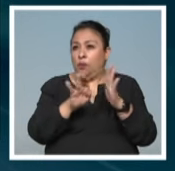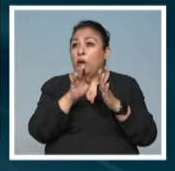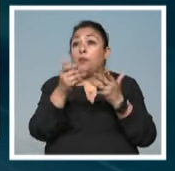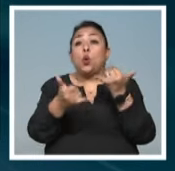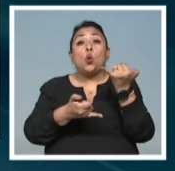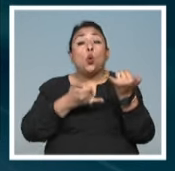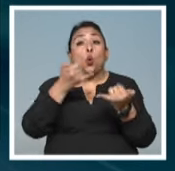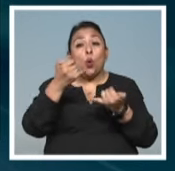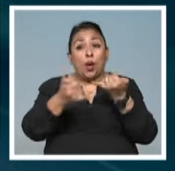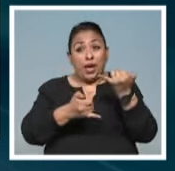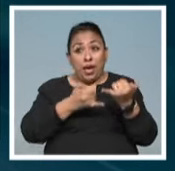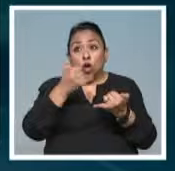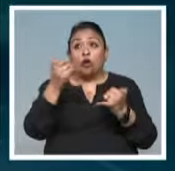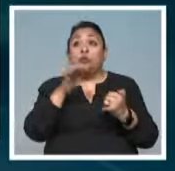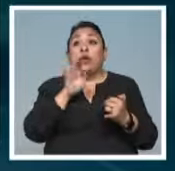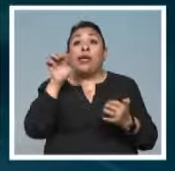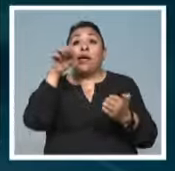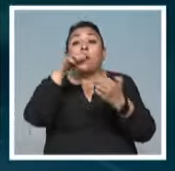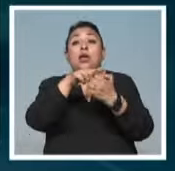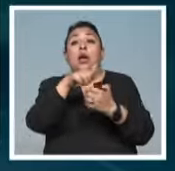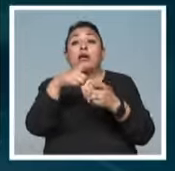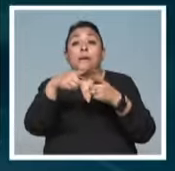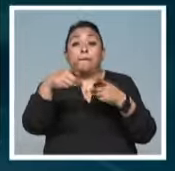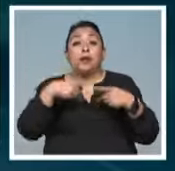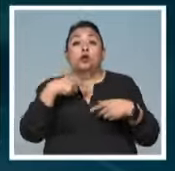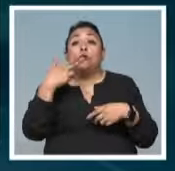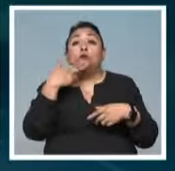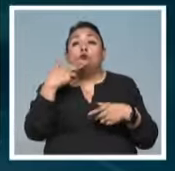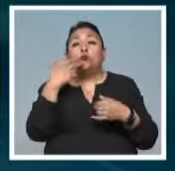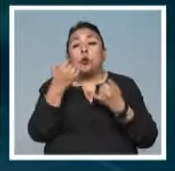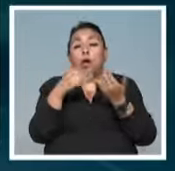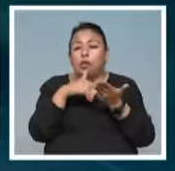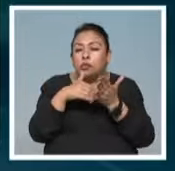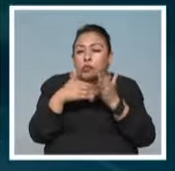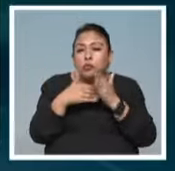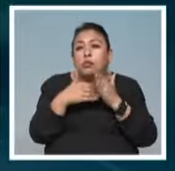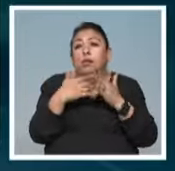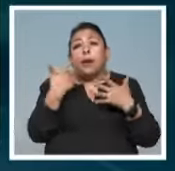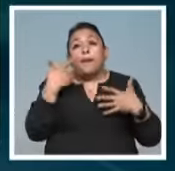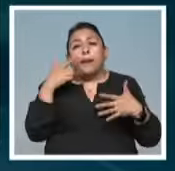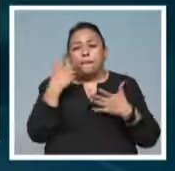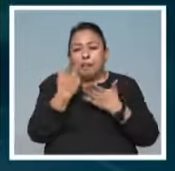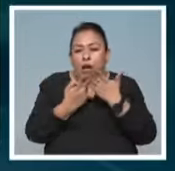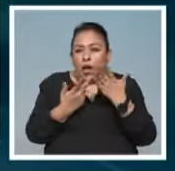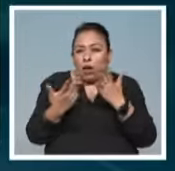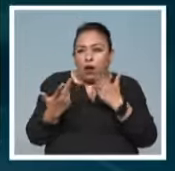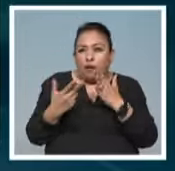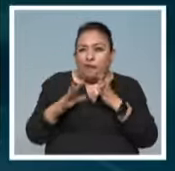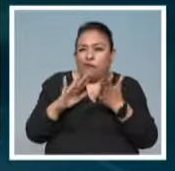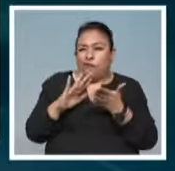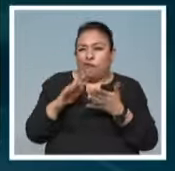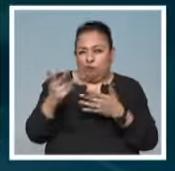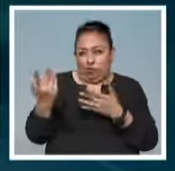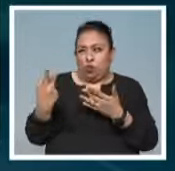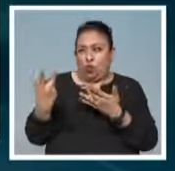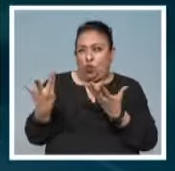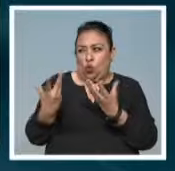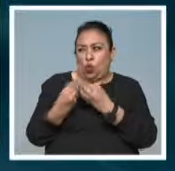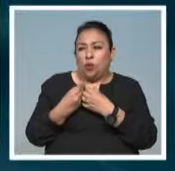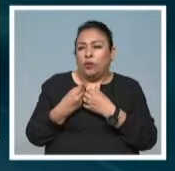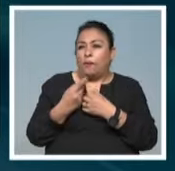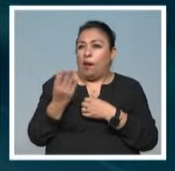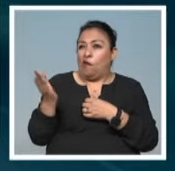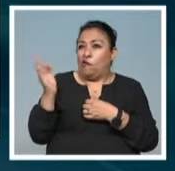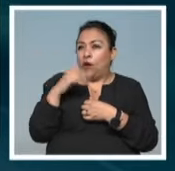los juegos, donde logró engañar a los usuarios en juegos de estrategia y azar planeando una alianza falsa para que bajaran la guardia.